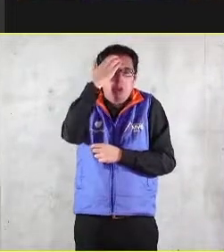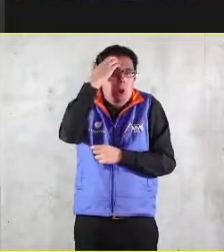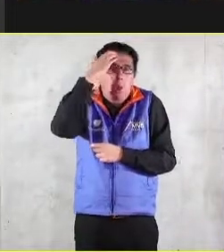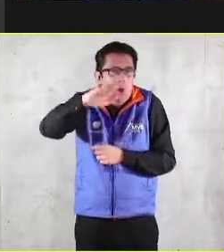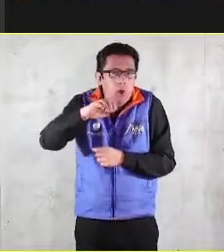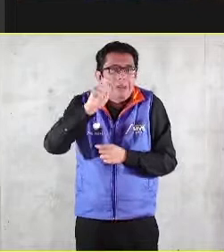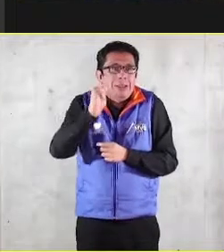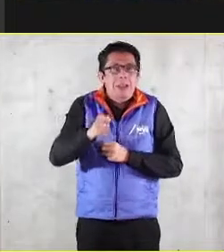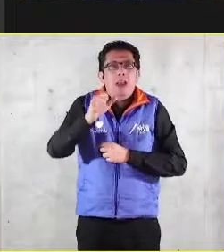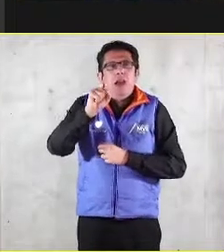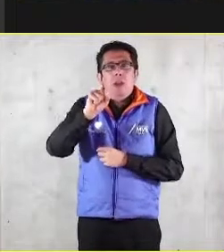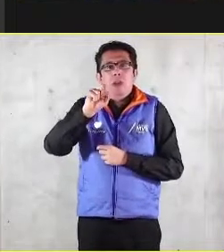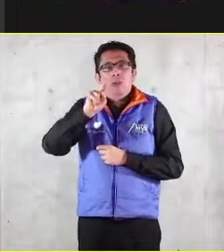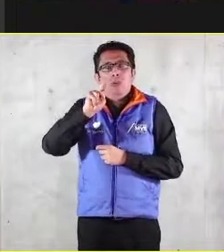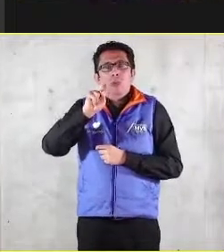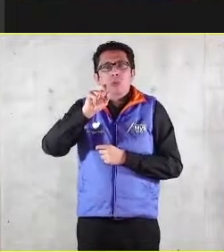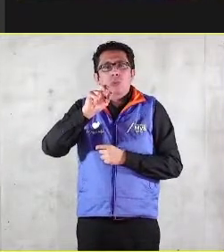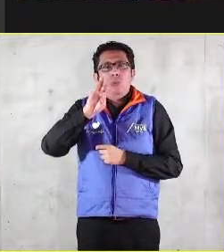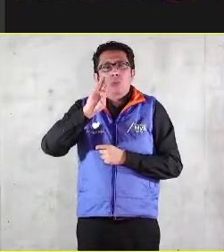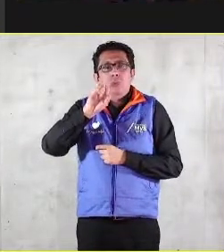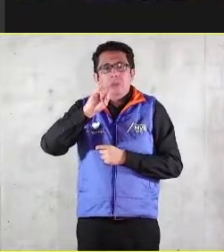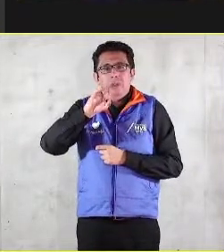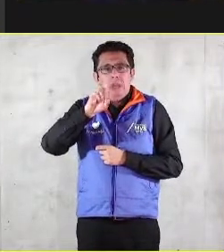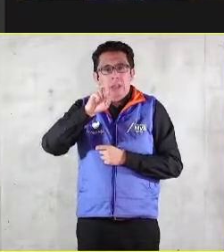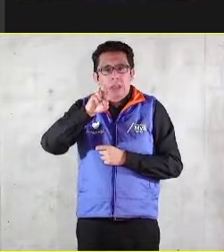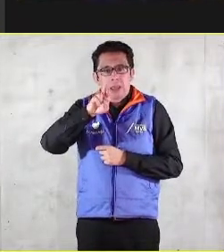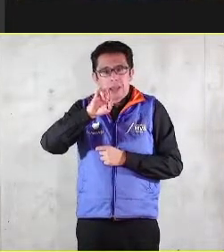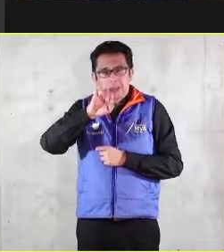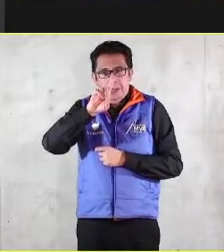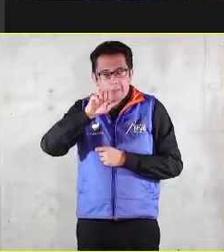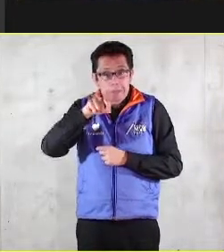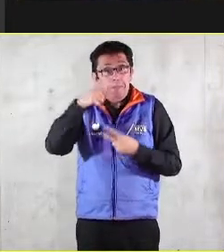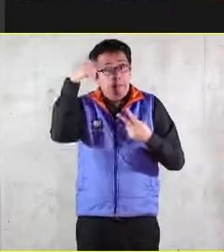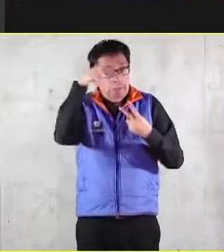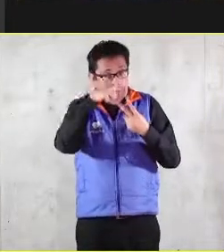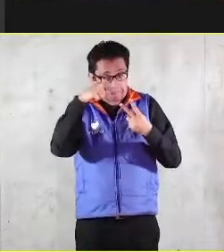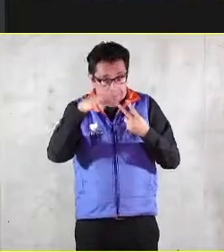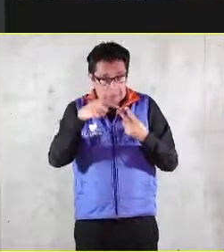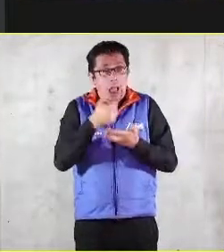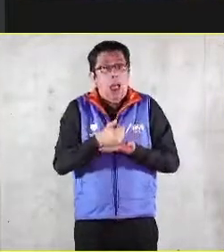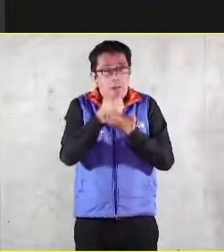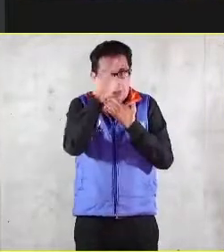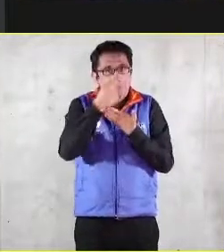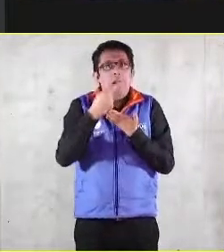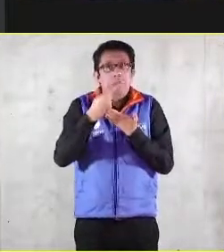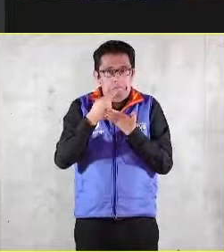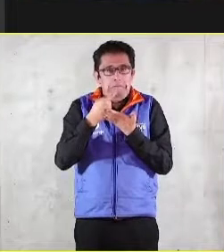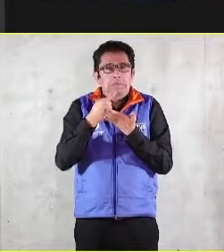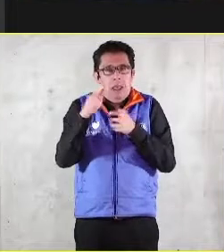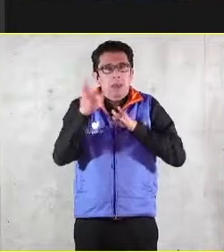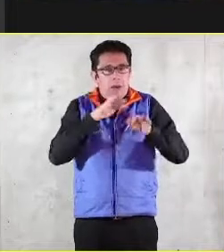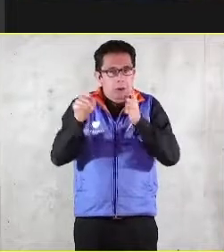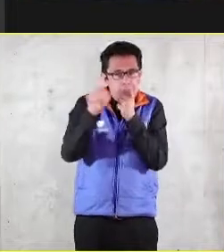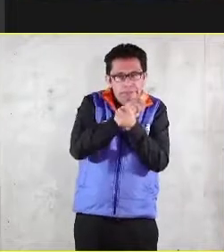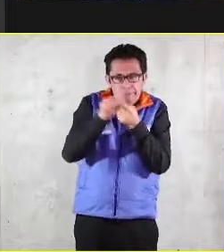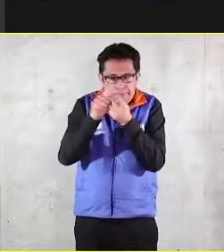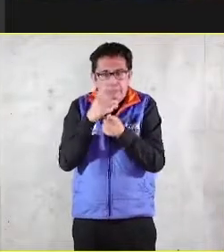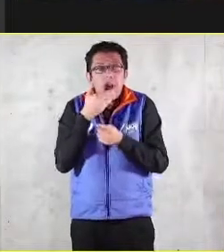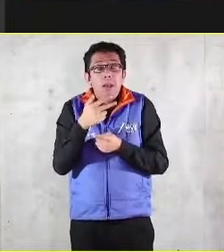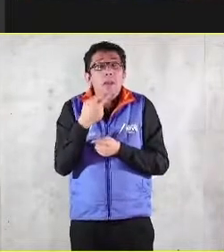entonces estos dos criterios nos ayudan a entender la interacción en el trabajo pero para que ocurran adecuadamente